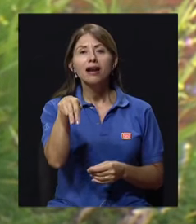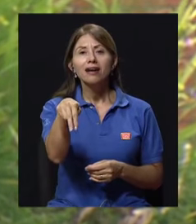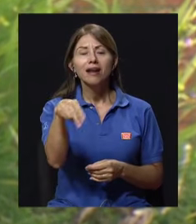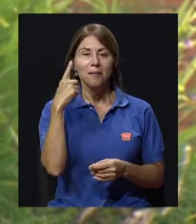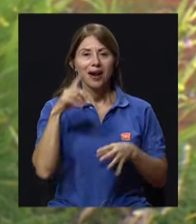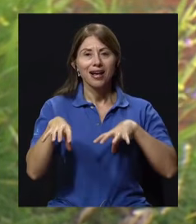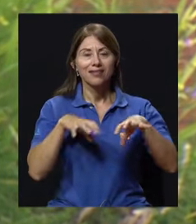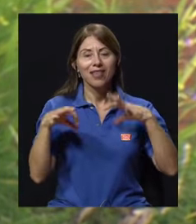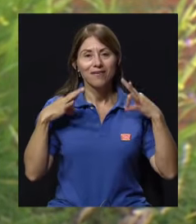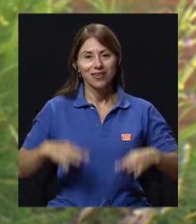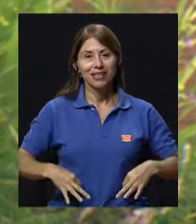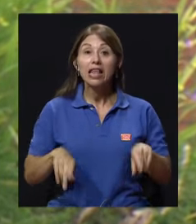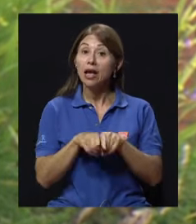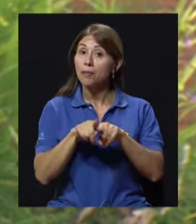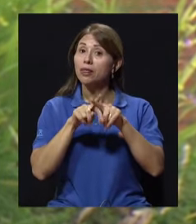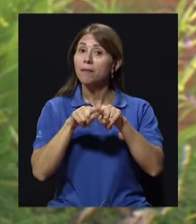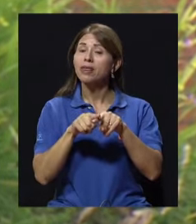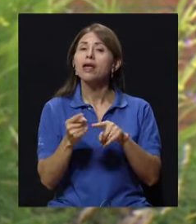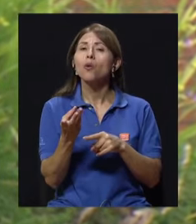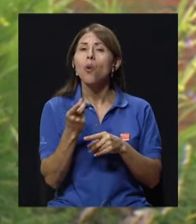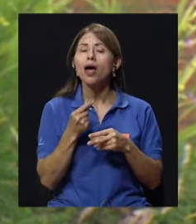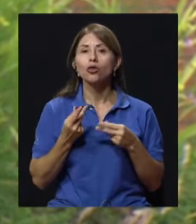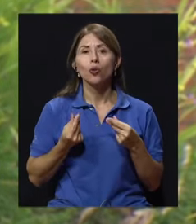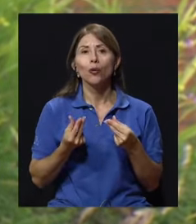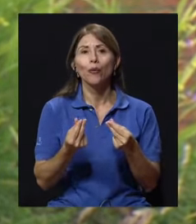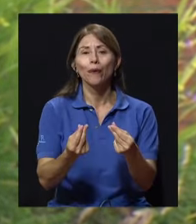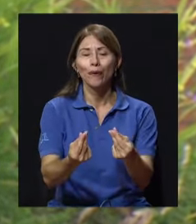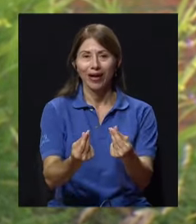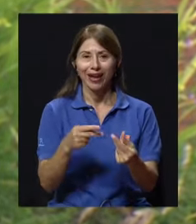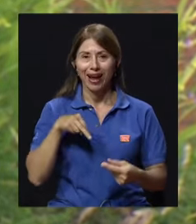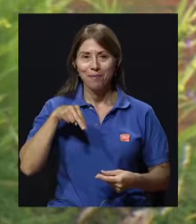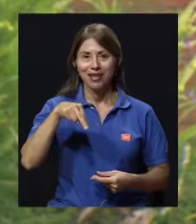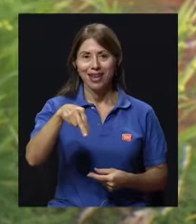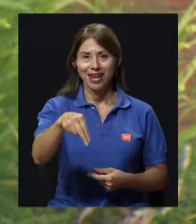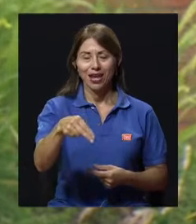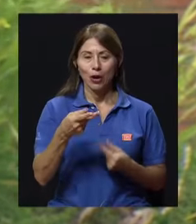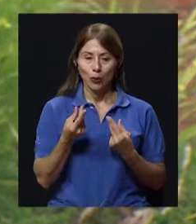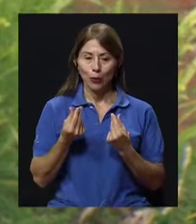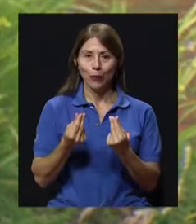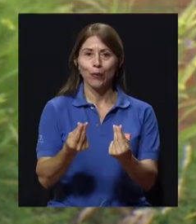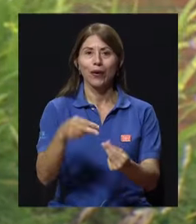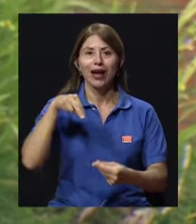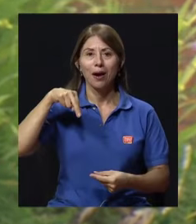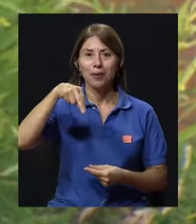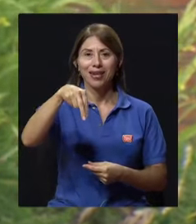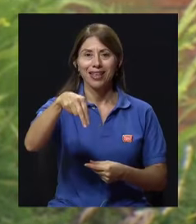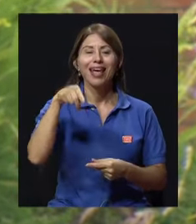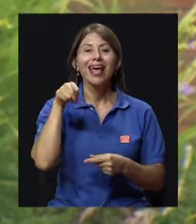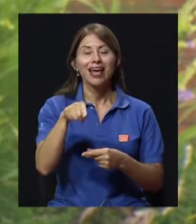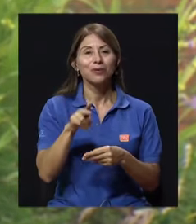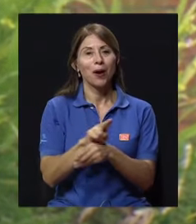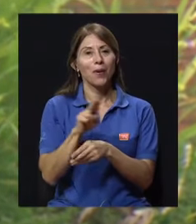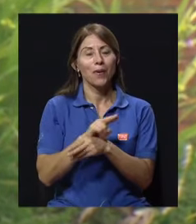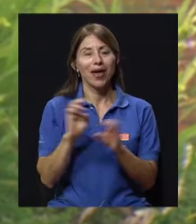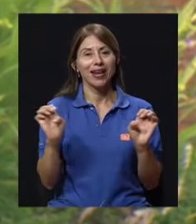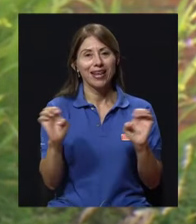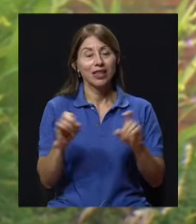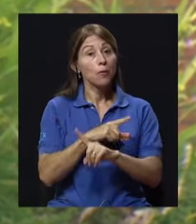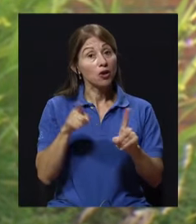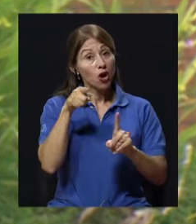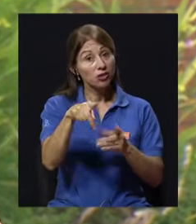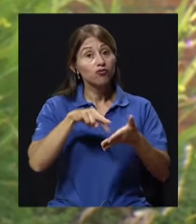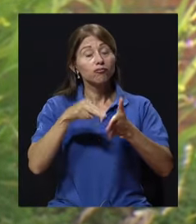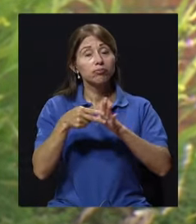aumento, la velocidad en la que camine, ¿verdad? Entonces, dependiendo de la velocidad en que camine, eso va a tener un gasto energético. Pero ya es actividad